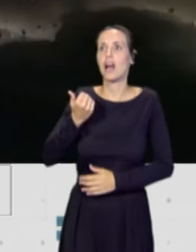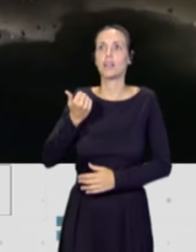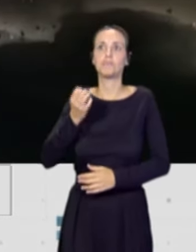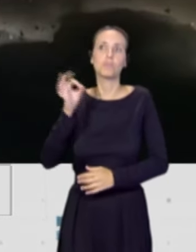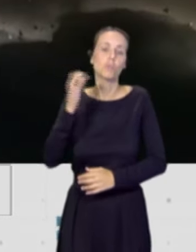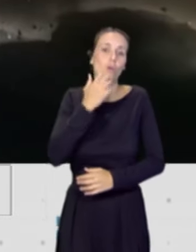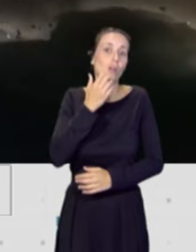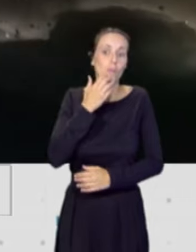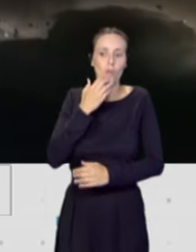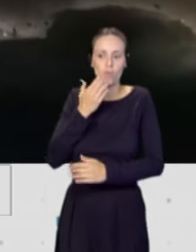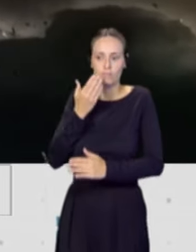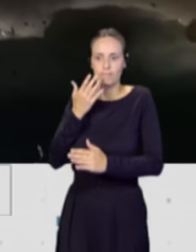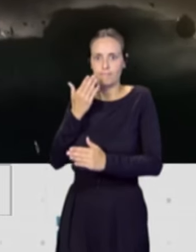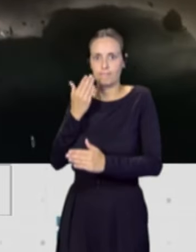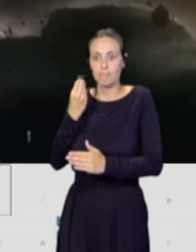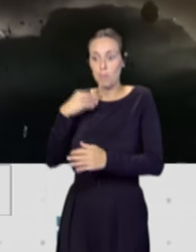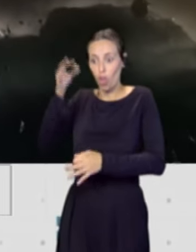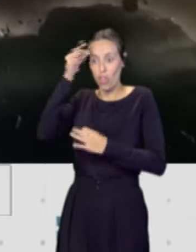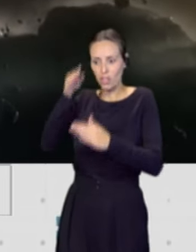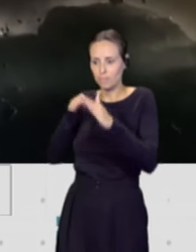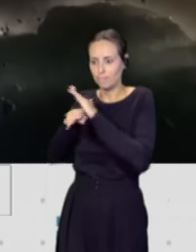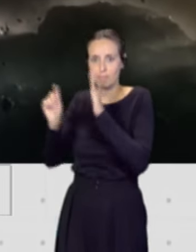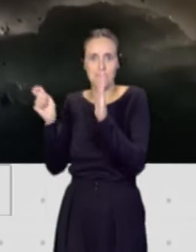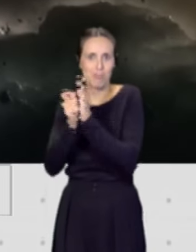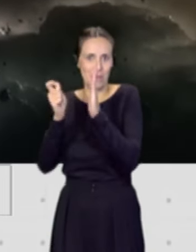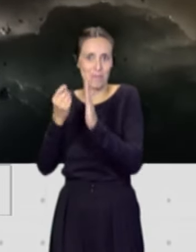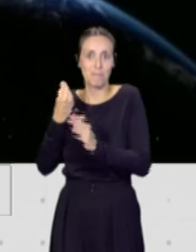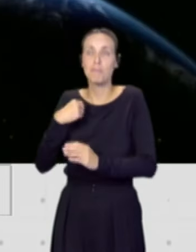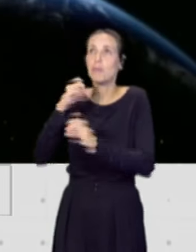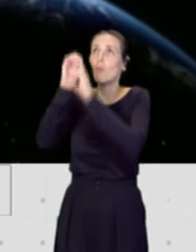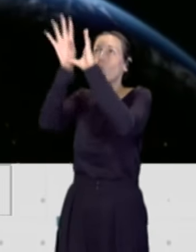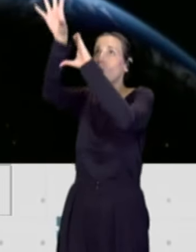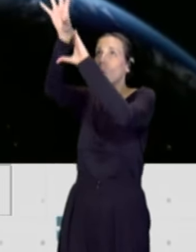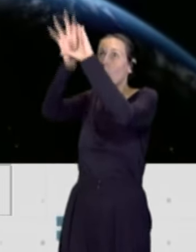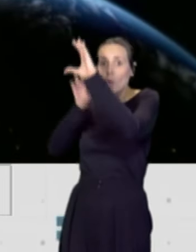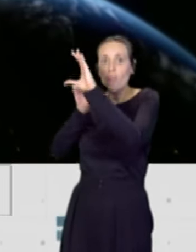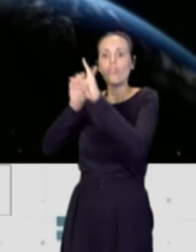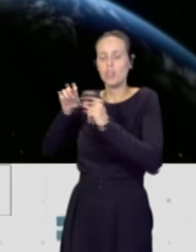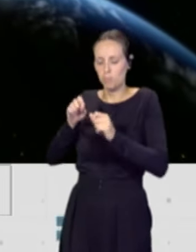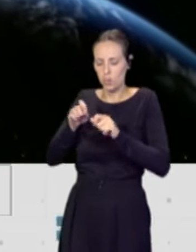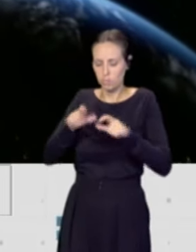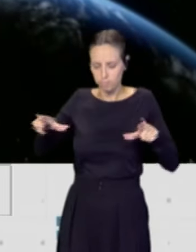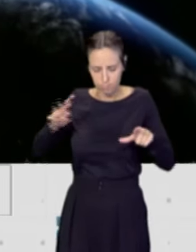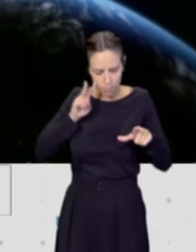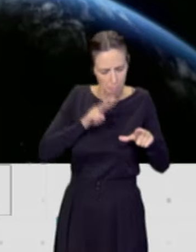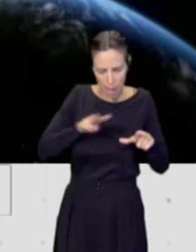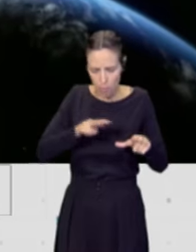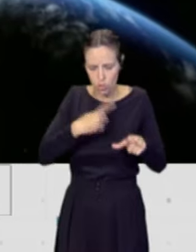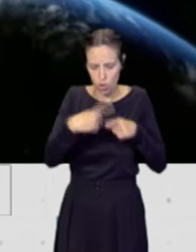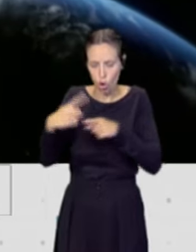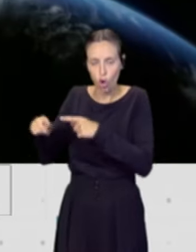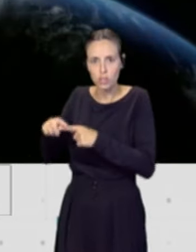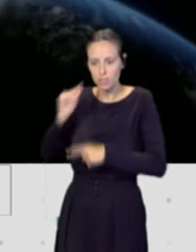acceso inmediato a los datos, a los asteroides, para descubrir nuevos asteroides o descubrir nuevos objetos